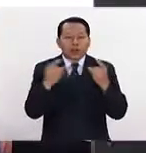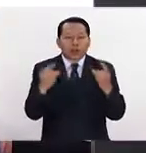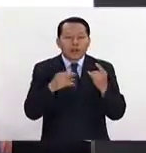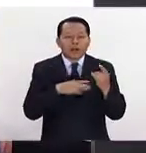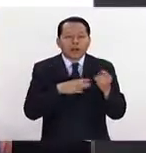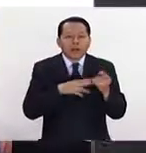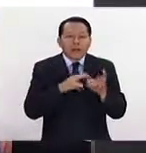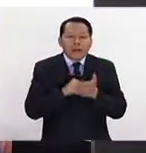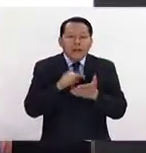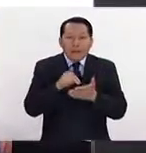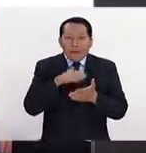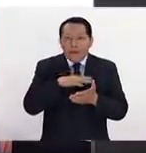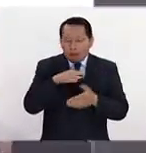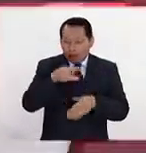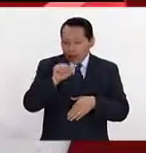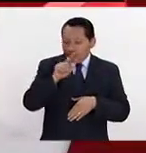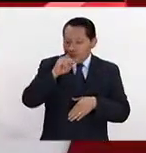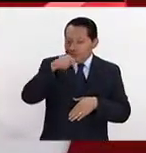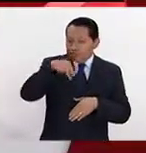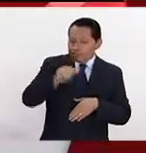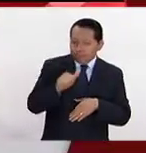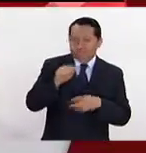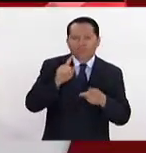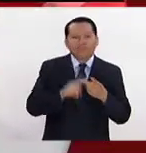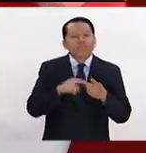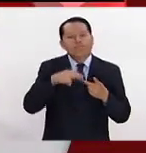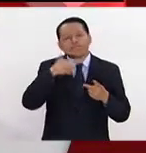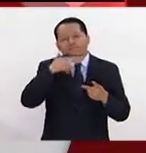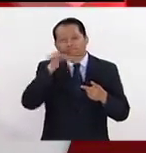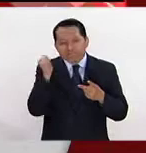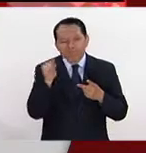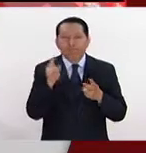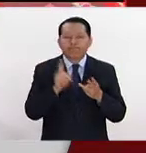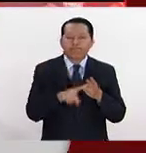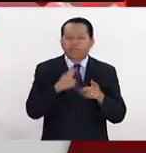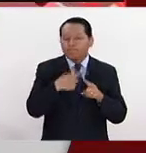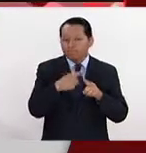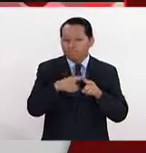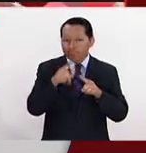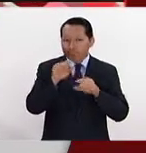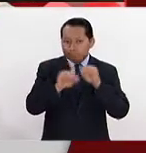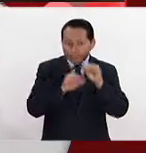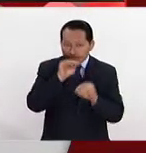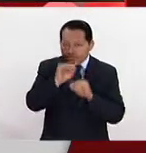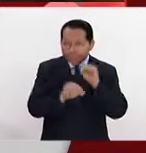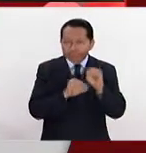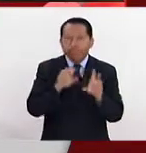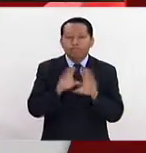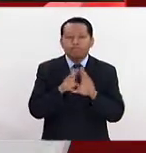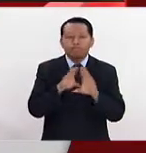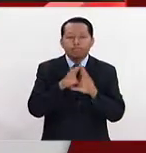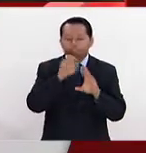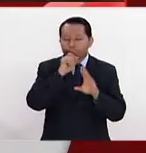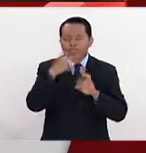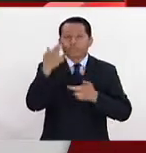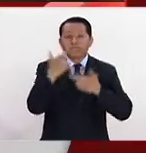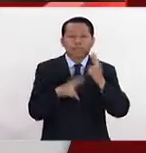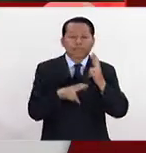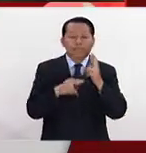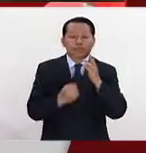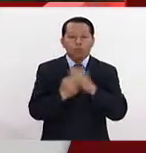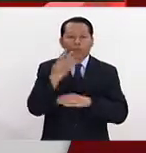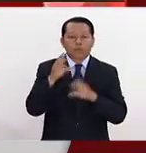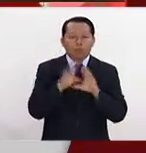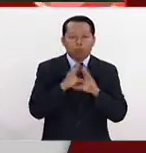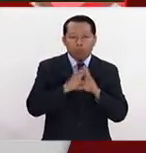pintores napolitanos, sieneses, romanos, se vuelcan a valorar esta revolución plástica,